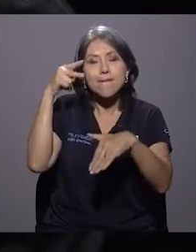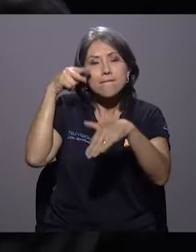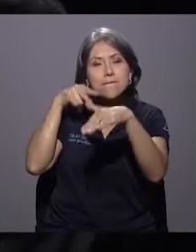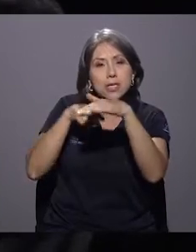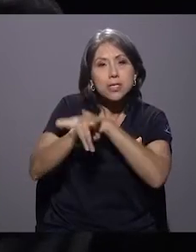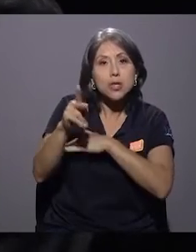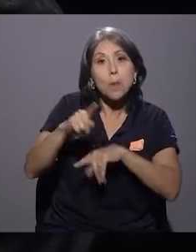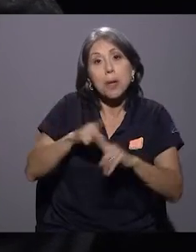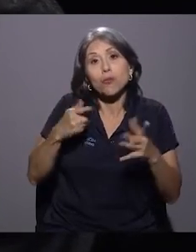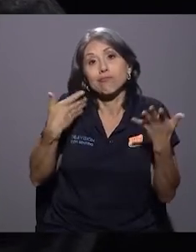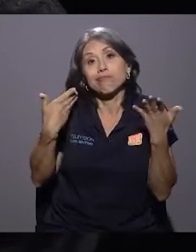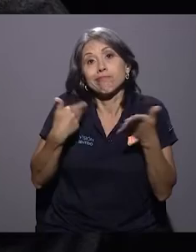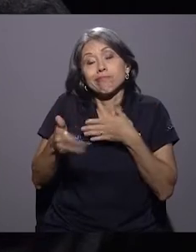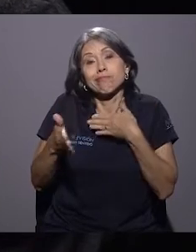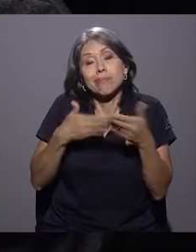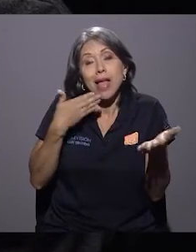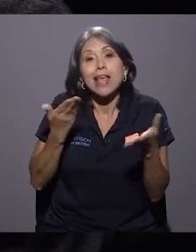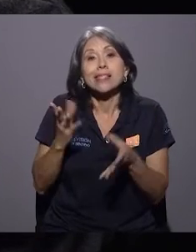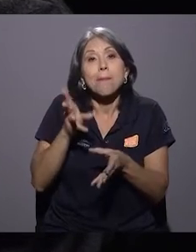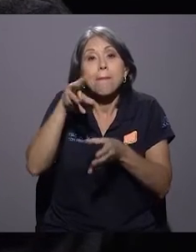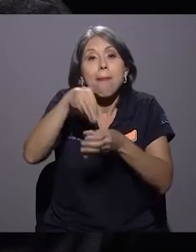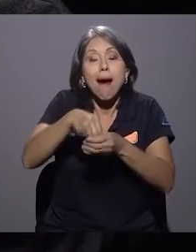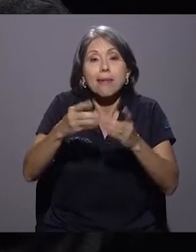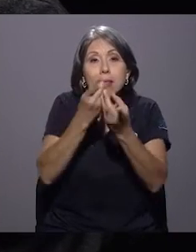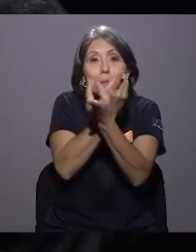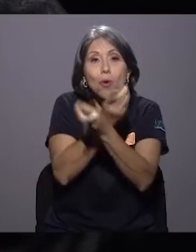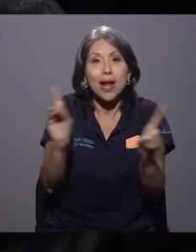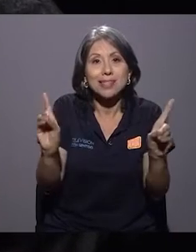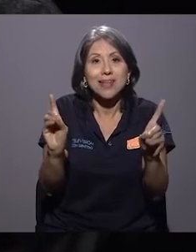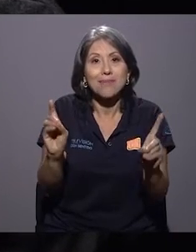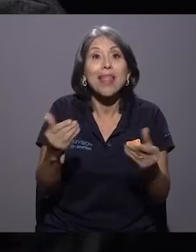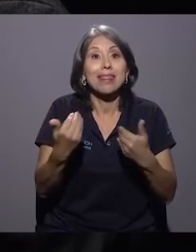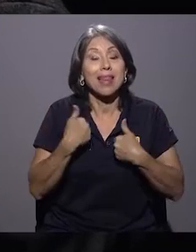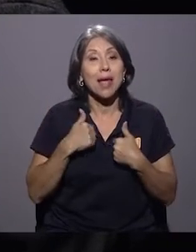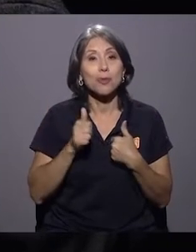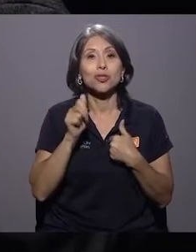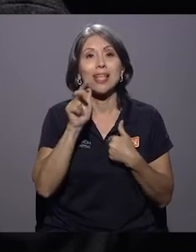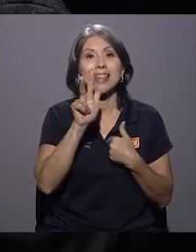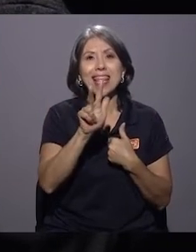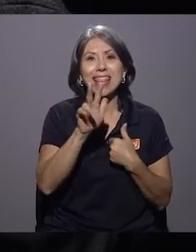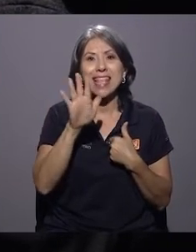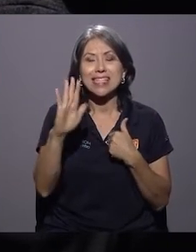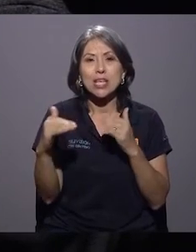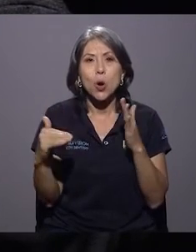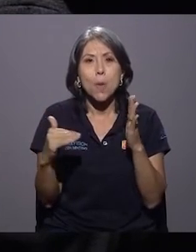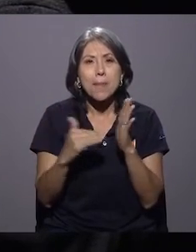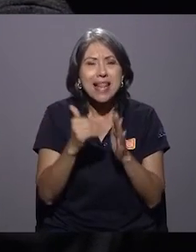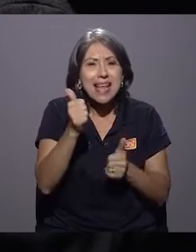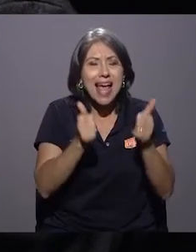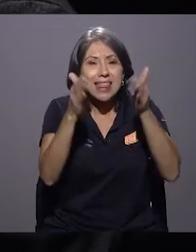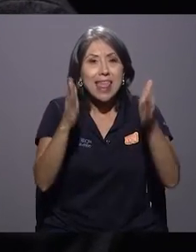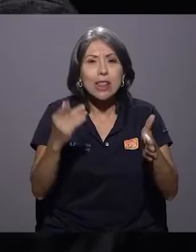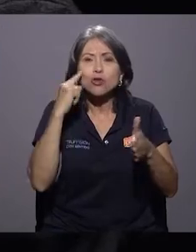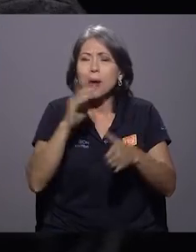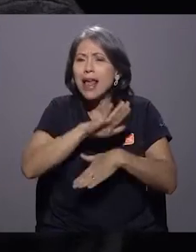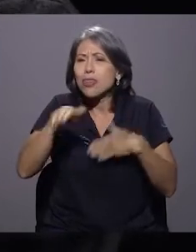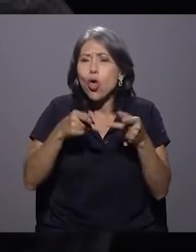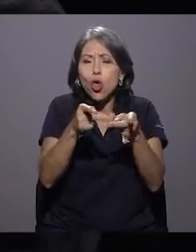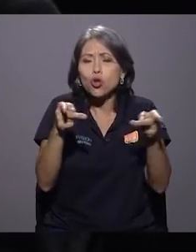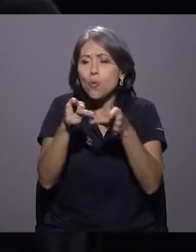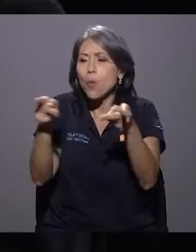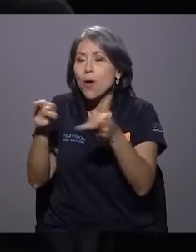estar ahí. Pero bueno, es parte de la democracia. Teníamos 35 mil casi candidaturas para todos los puestos de elección y de esos